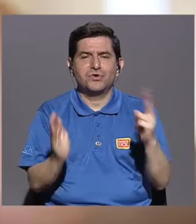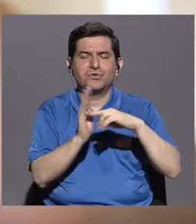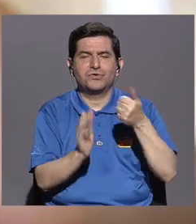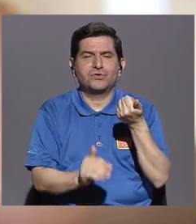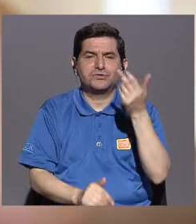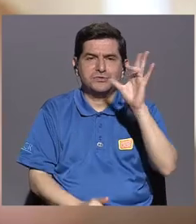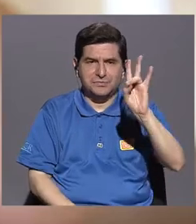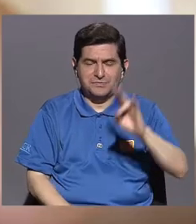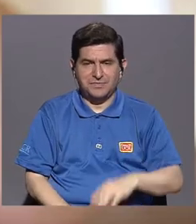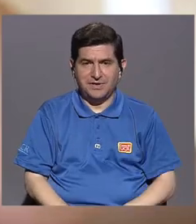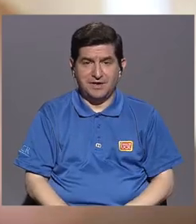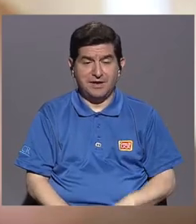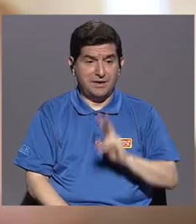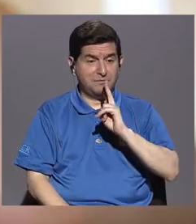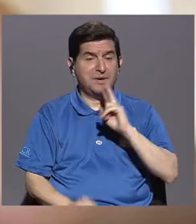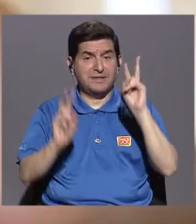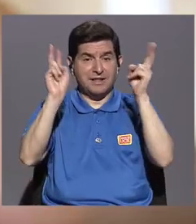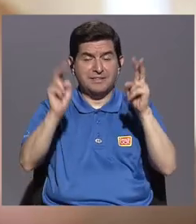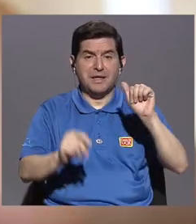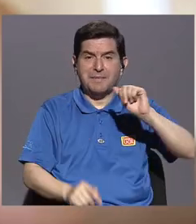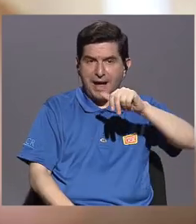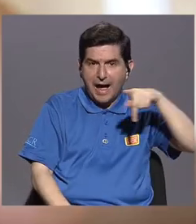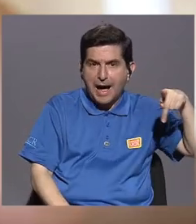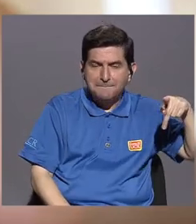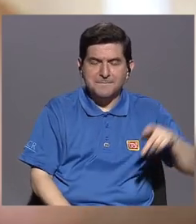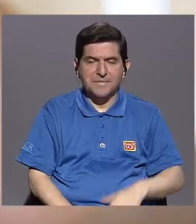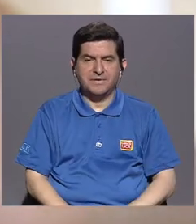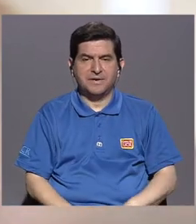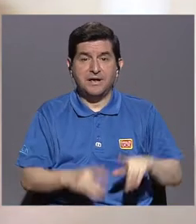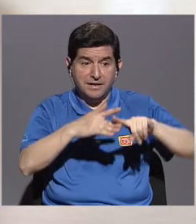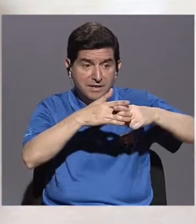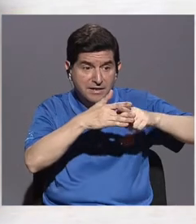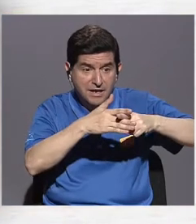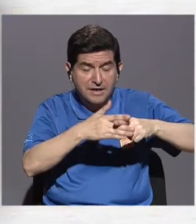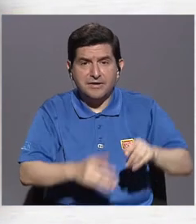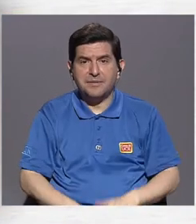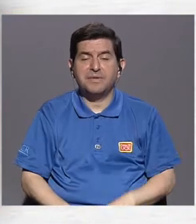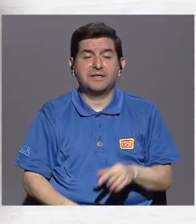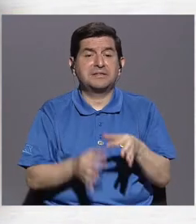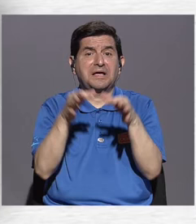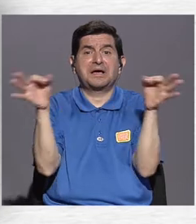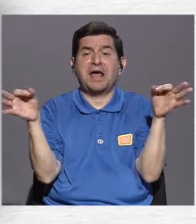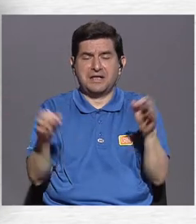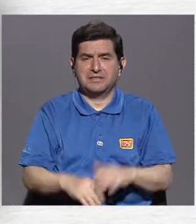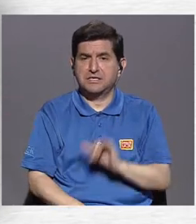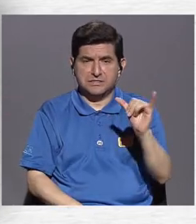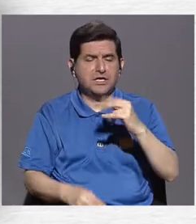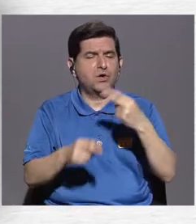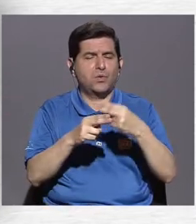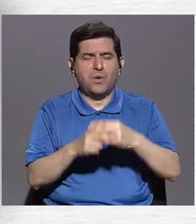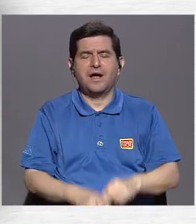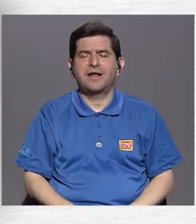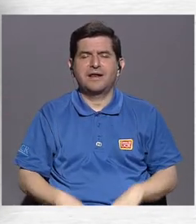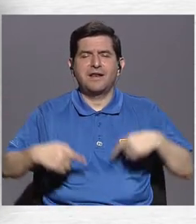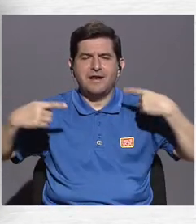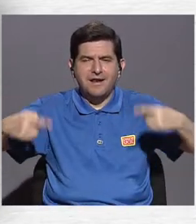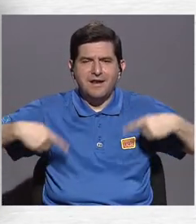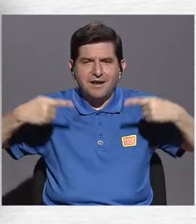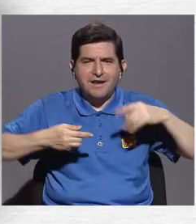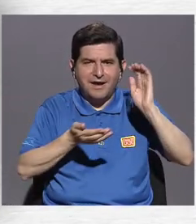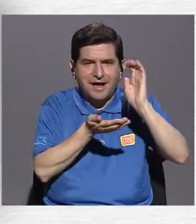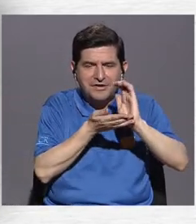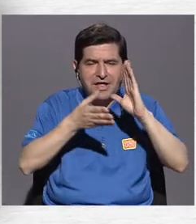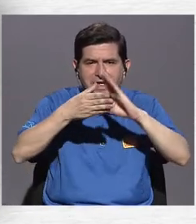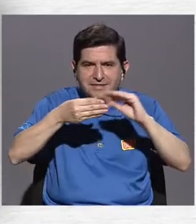se hizo realidad el tema de la app y esta es una herramienta totalmente gratuita, se llama igual carretica cuentera, los